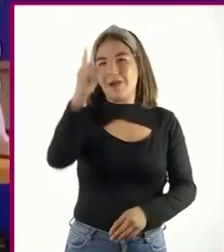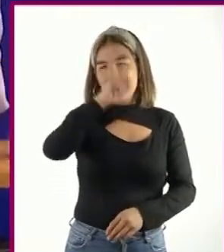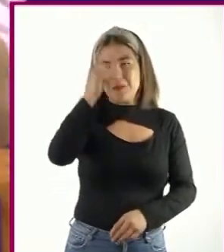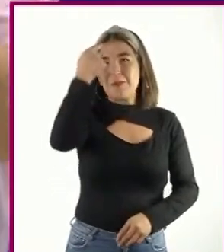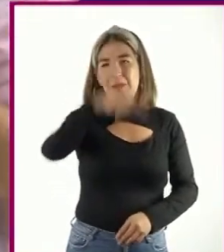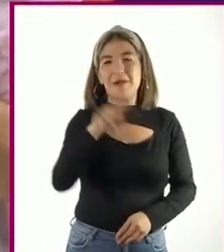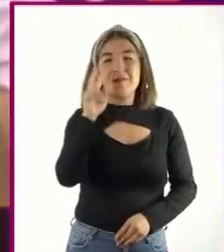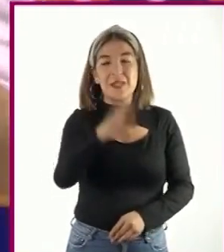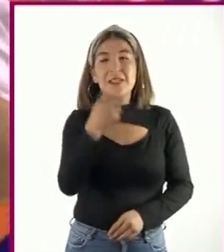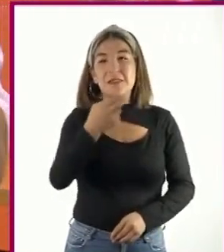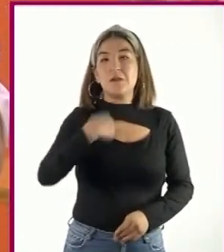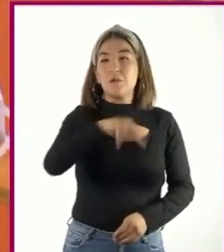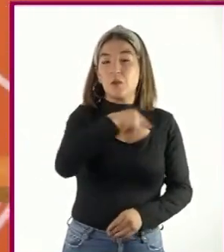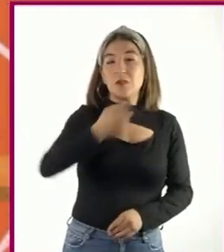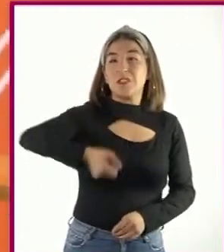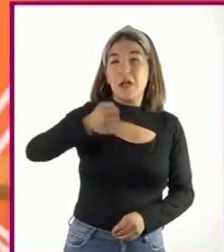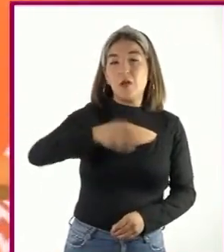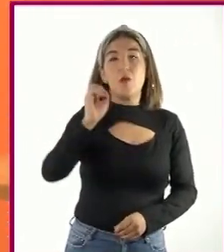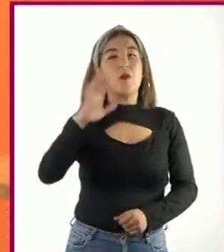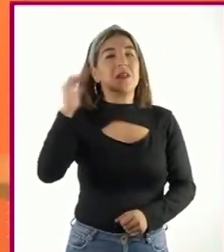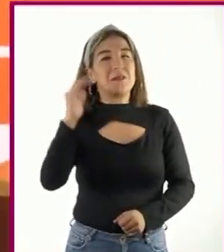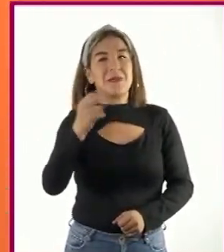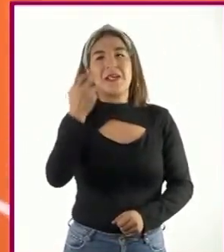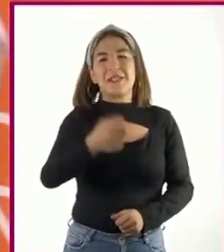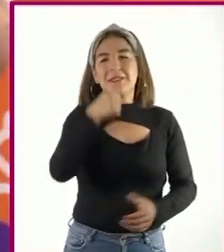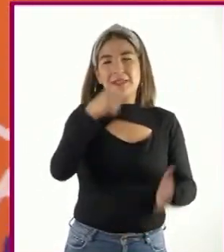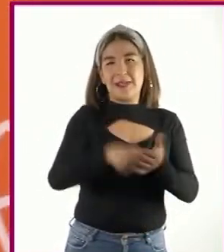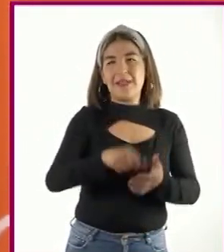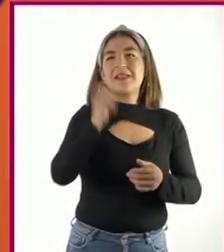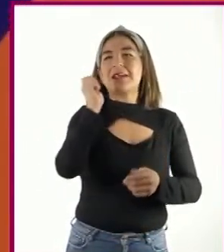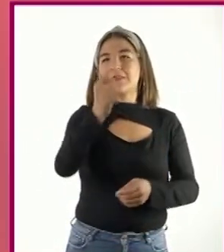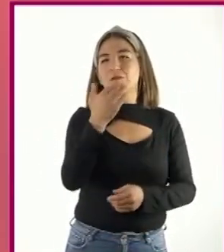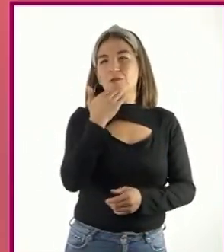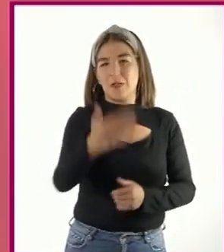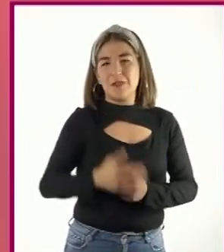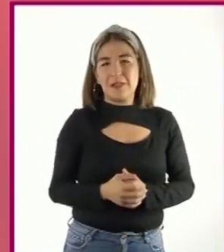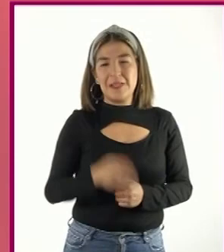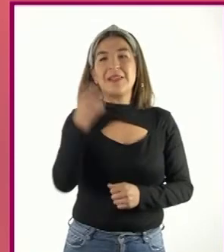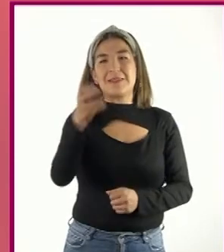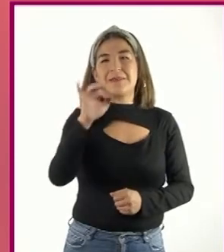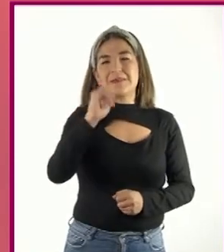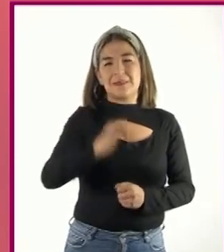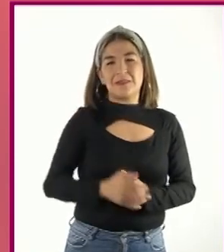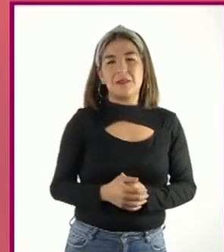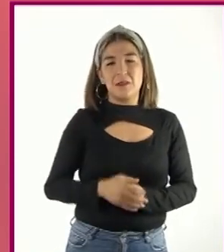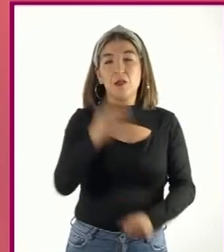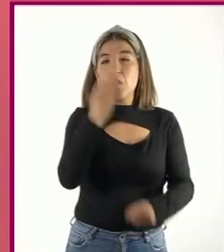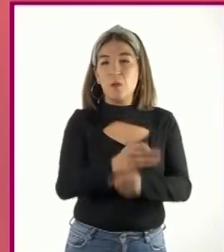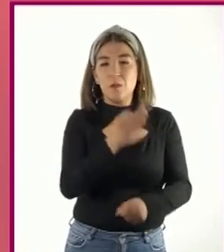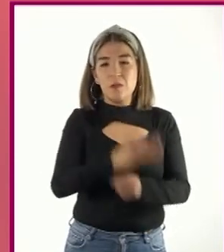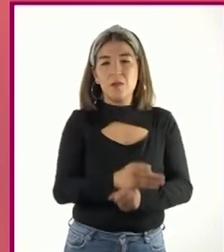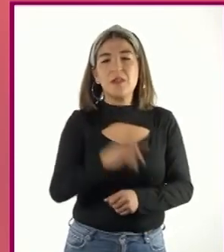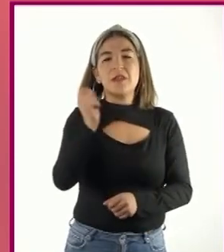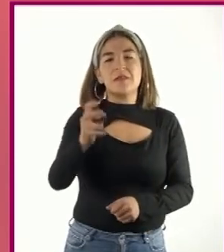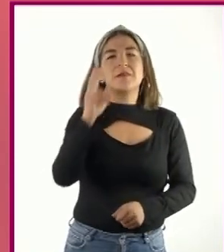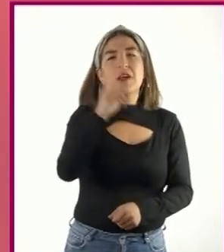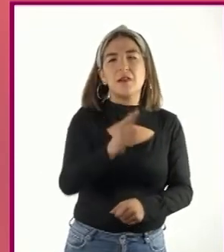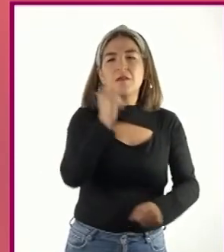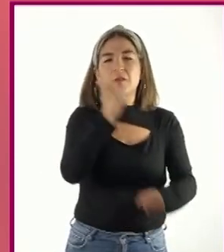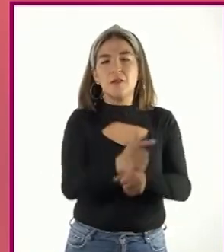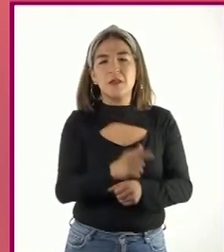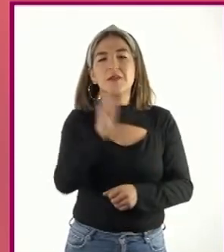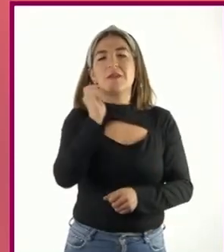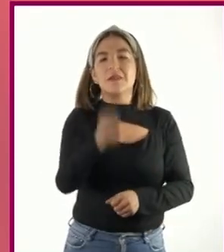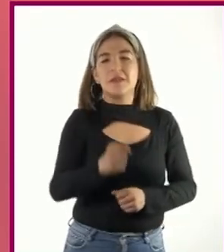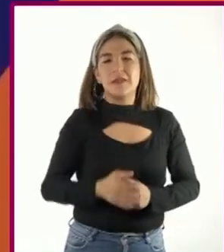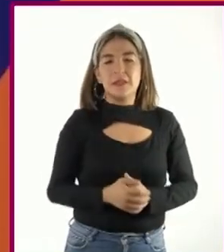verificar si nuestro saludo o despedida de la carta es adecuado. Así es. Hasta este momento hemos identificado